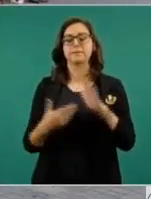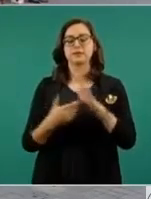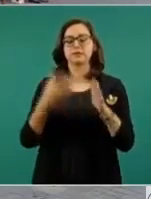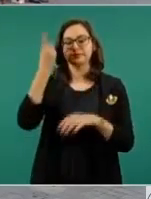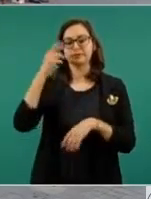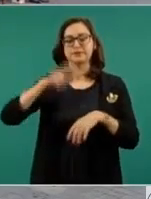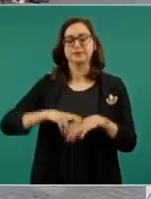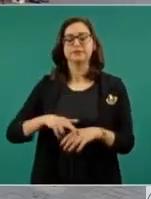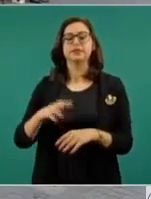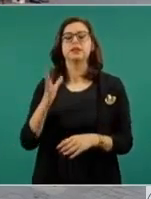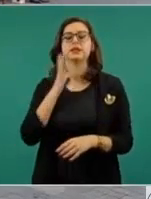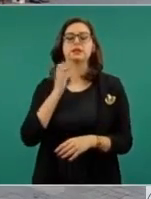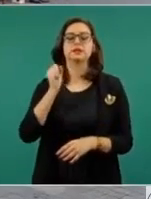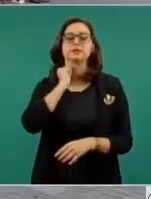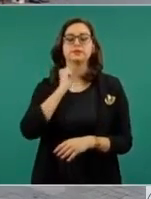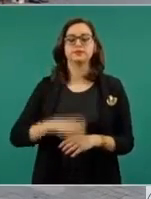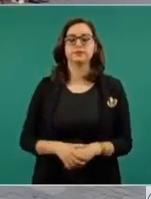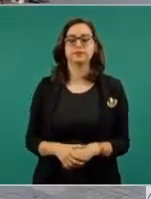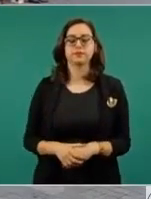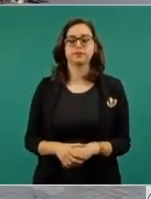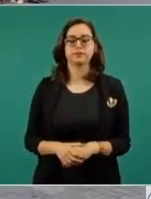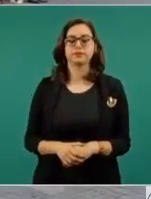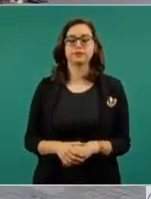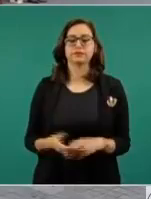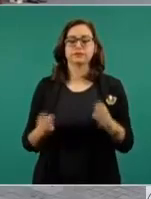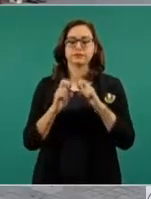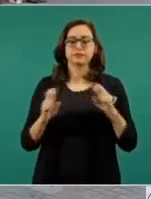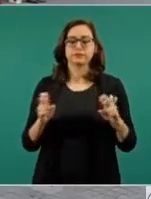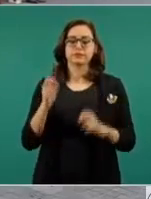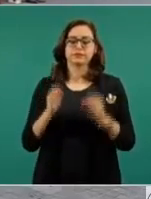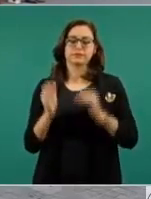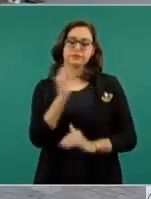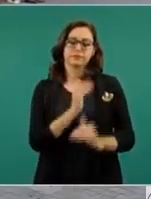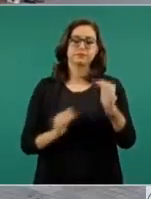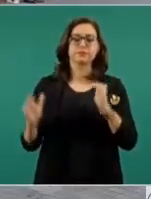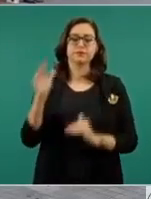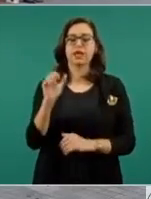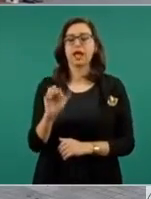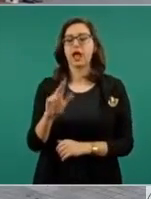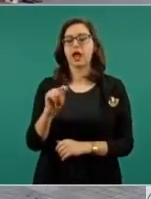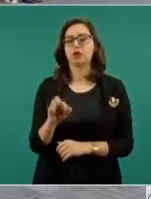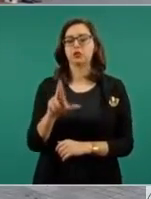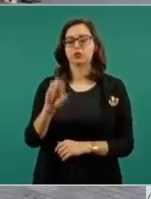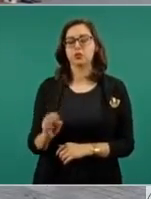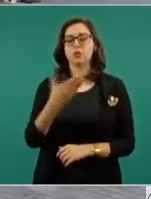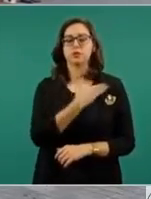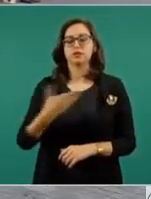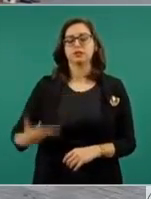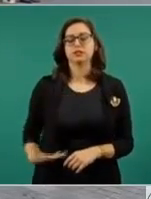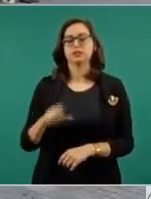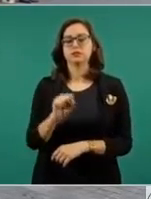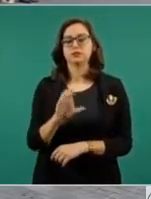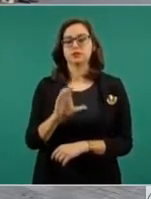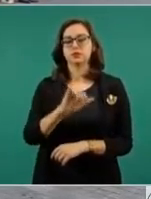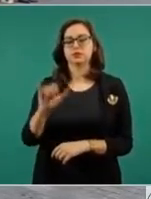de Senadores. Ministro Arturo Saldívar Lelo de la Rea, Presidente de la Suprema